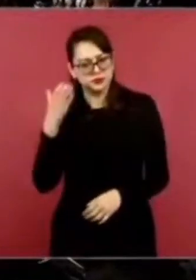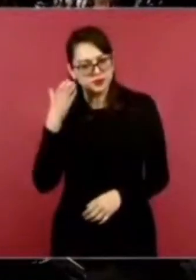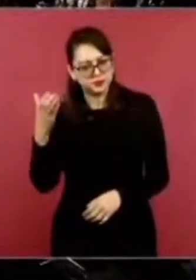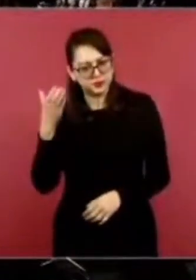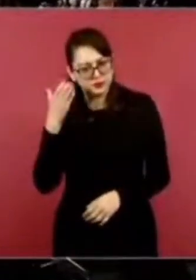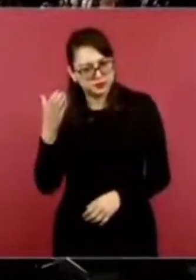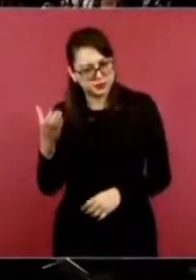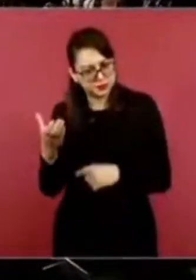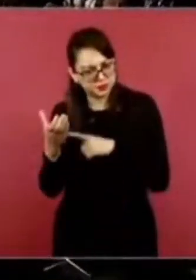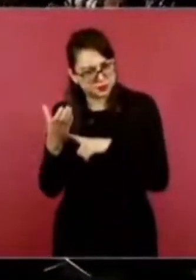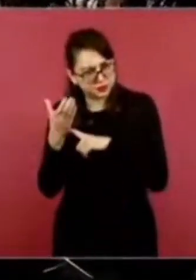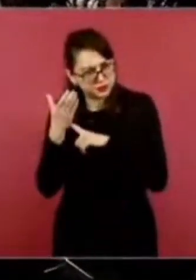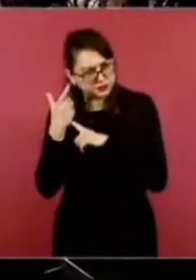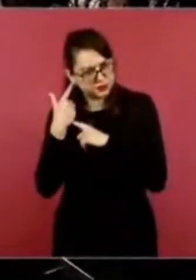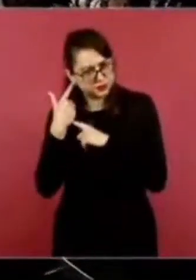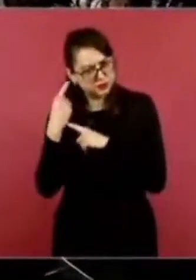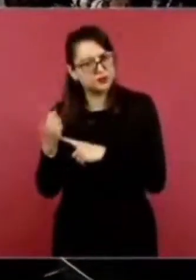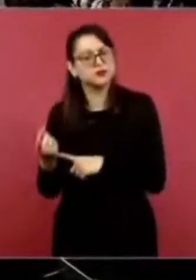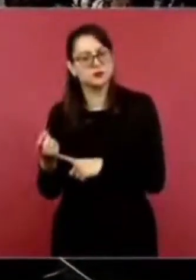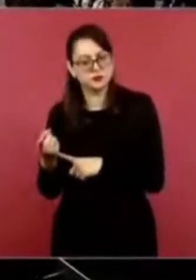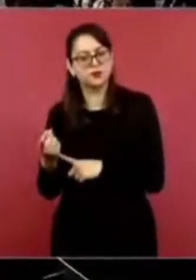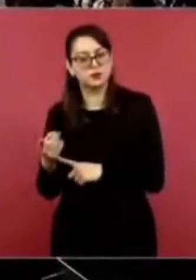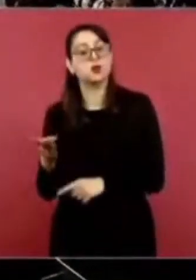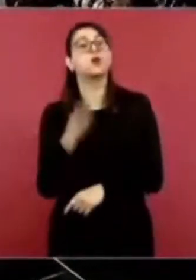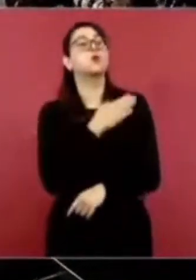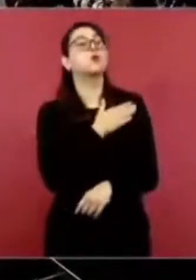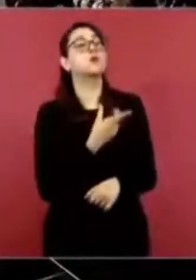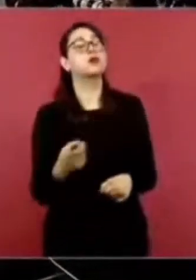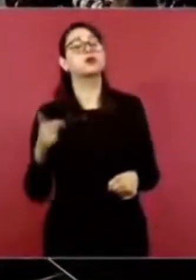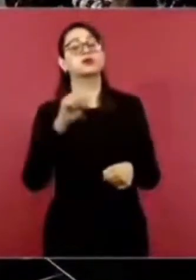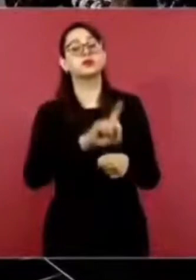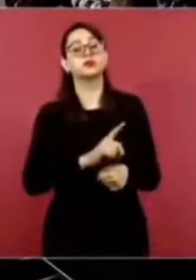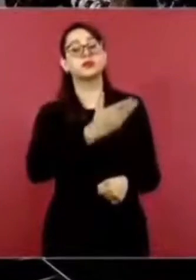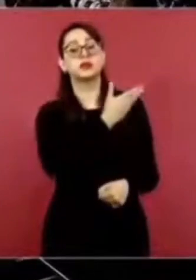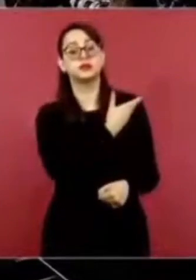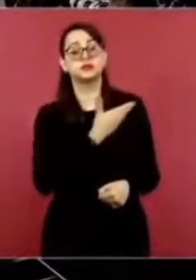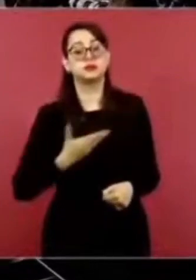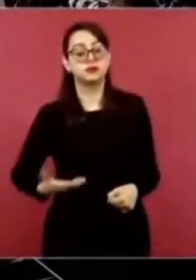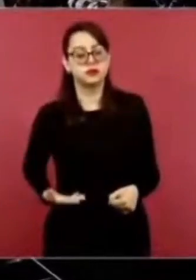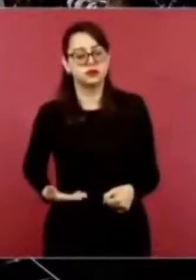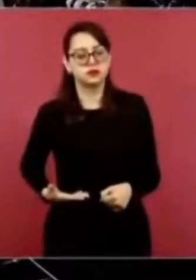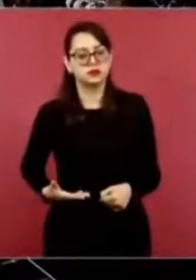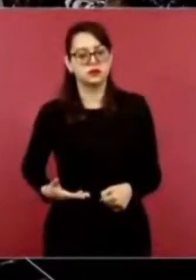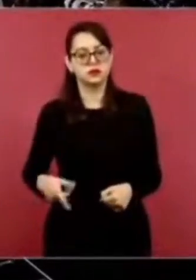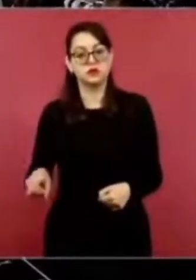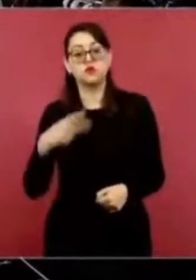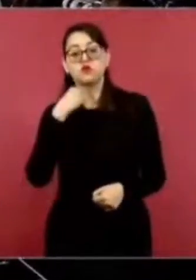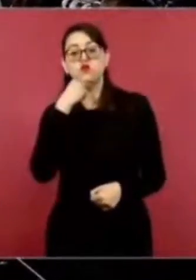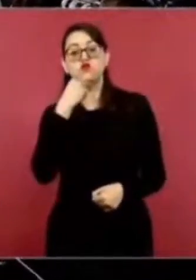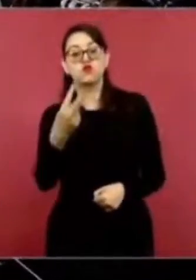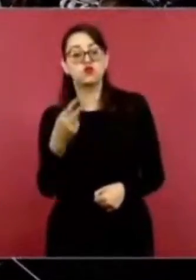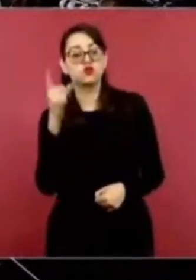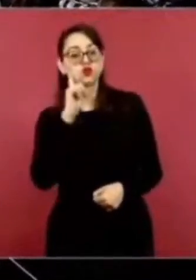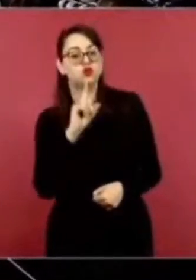Muy buenos días, señor presidente. Bueno, pues... Evelyn,